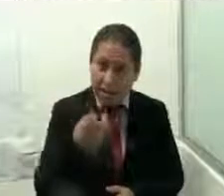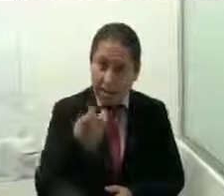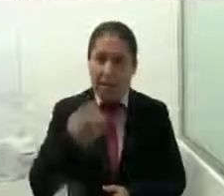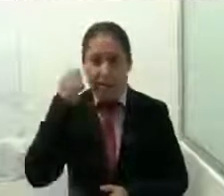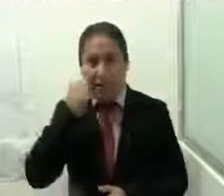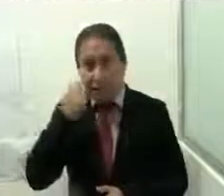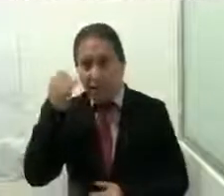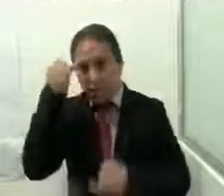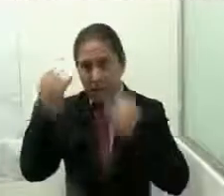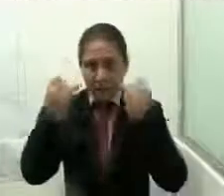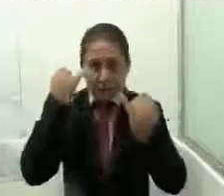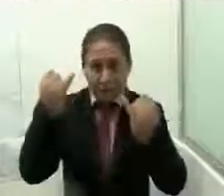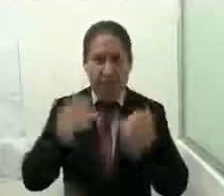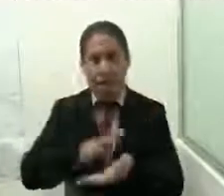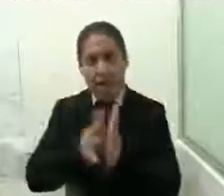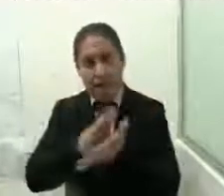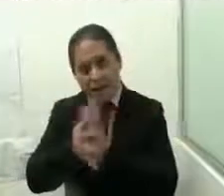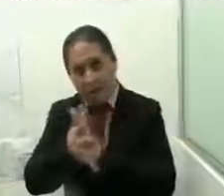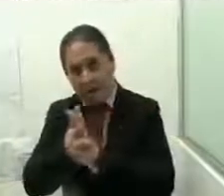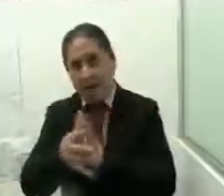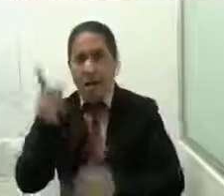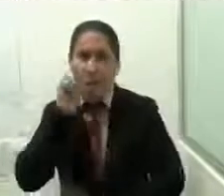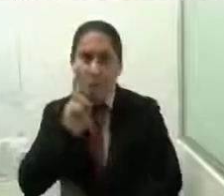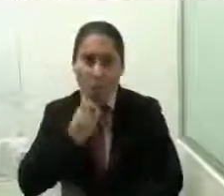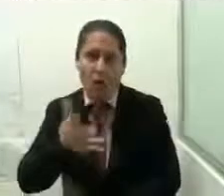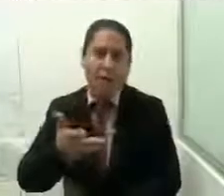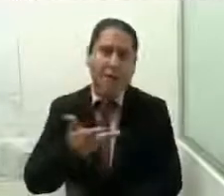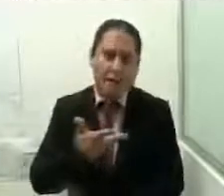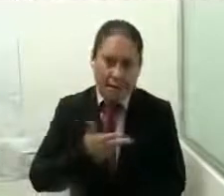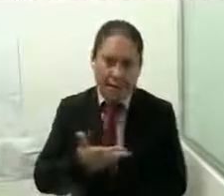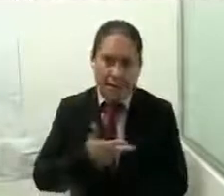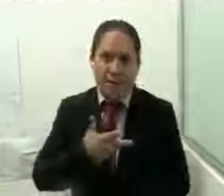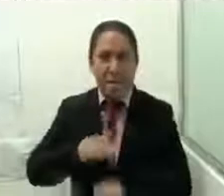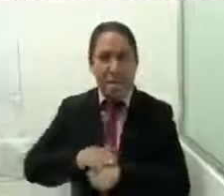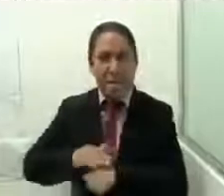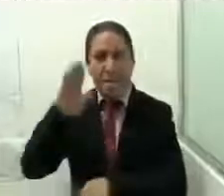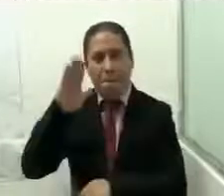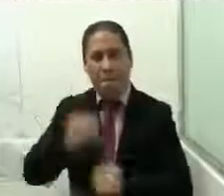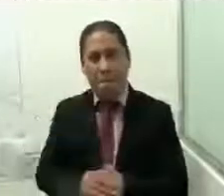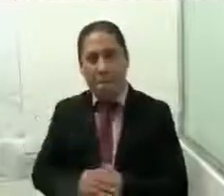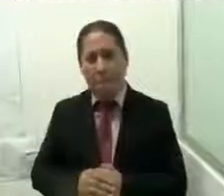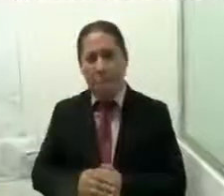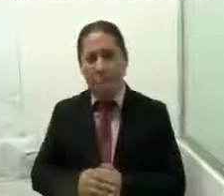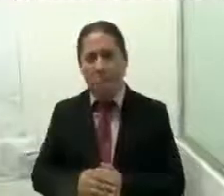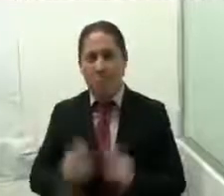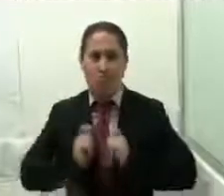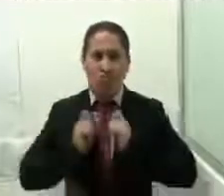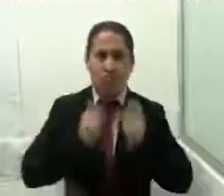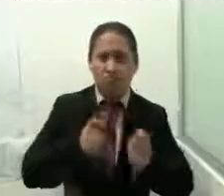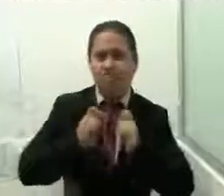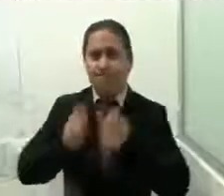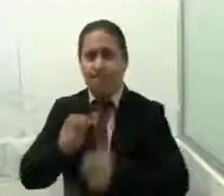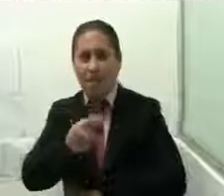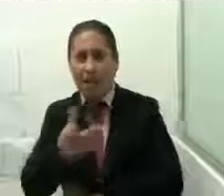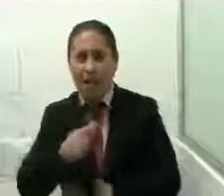y esta aprobación de iniciativas hace que las mujeres tengan mayor mayores beneficios en cuanto a leyes